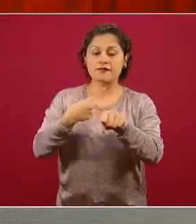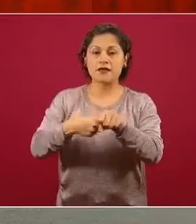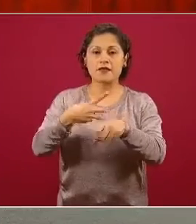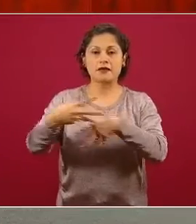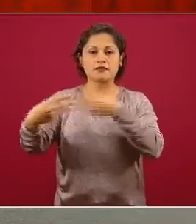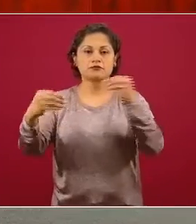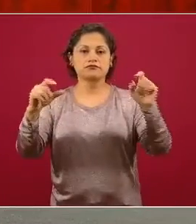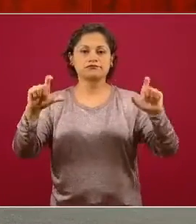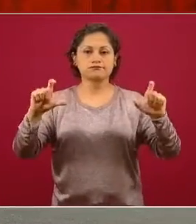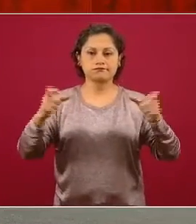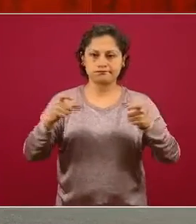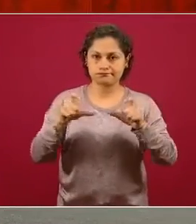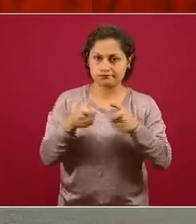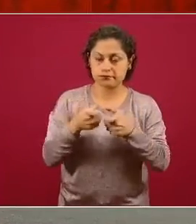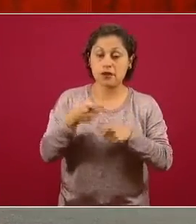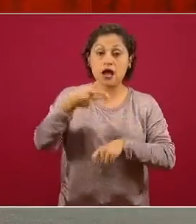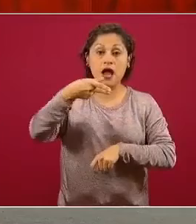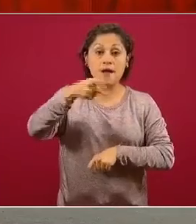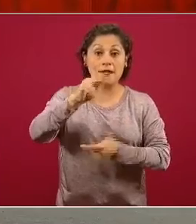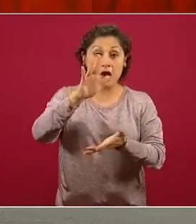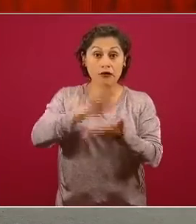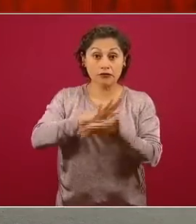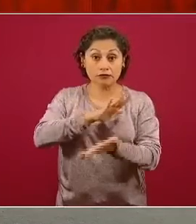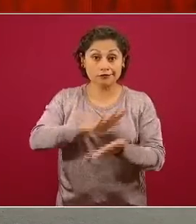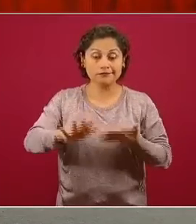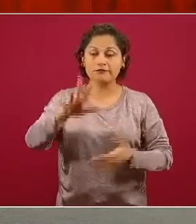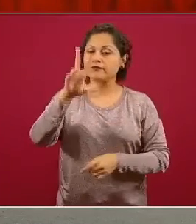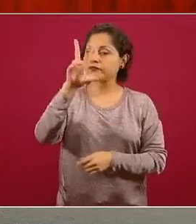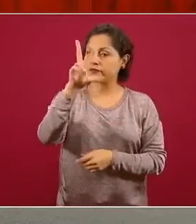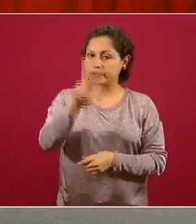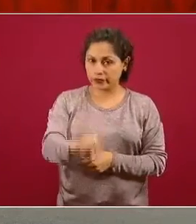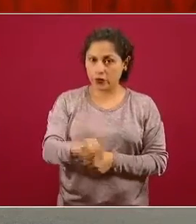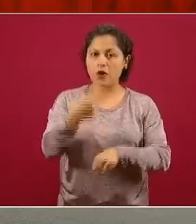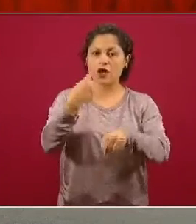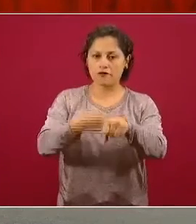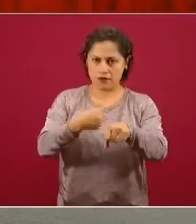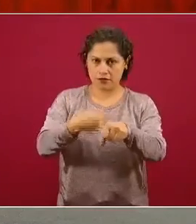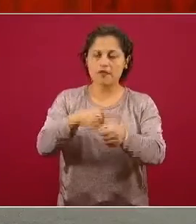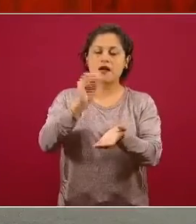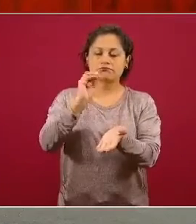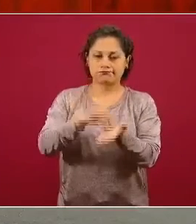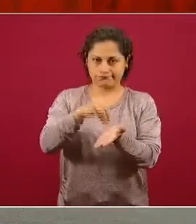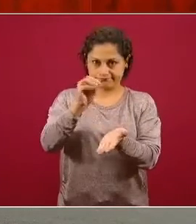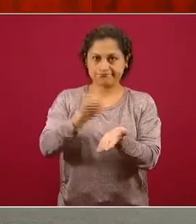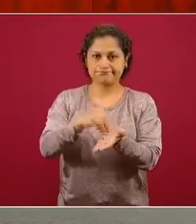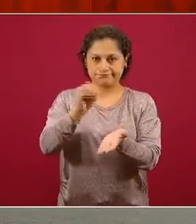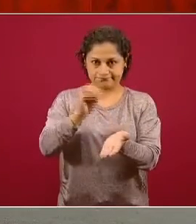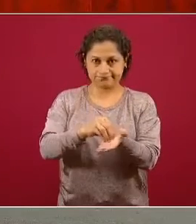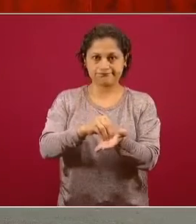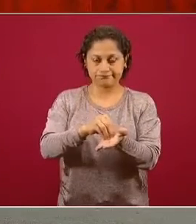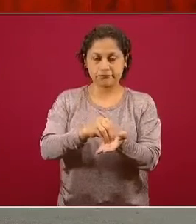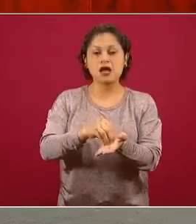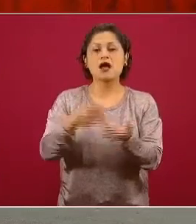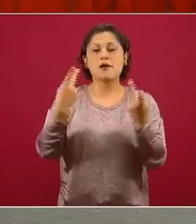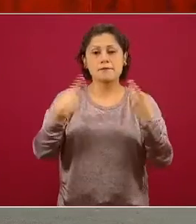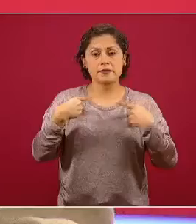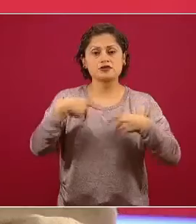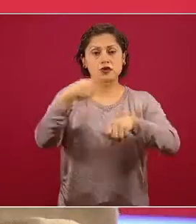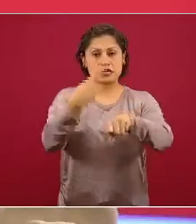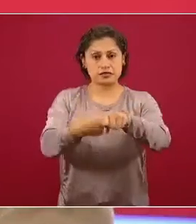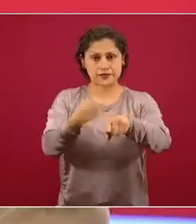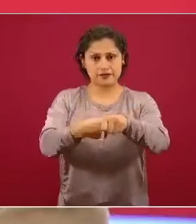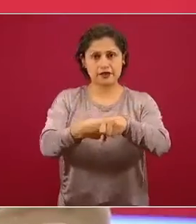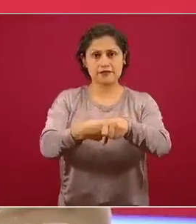la epidemia sigue activa, entonces que aumente el número de casos no quiere decir que se